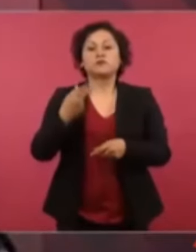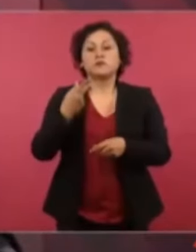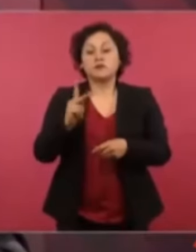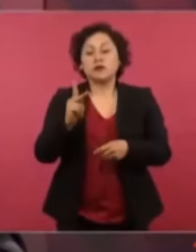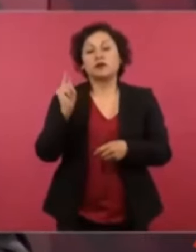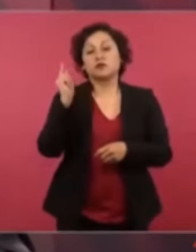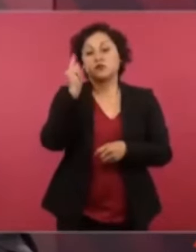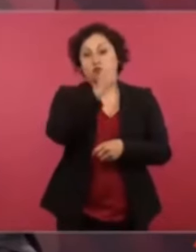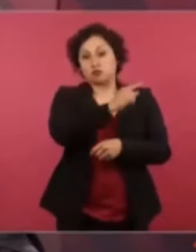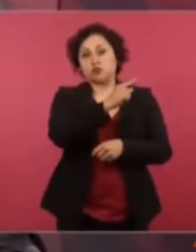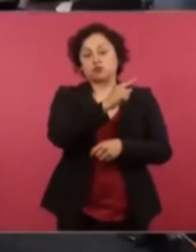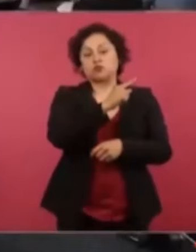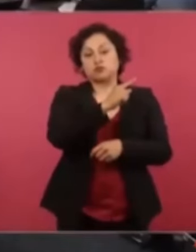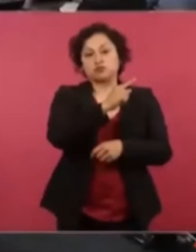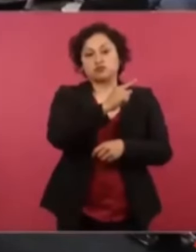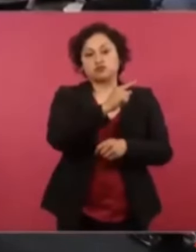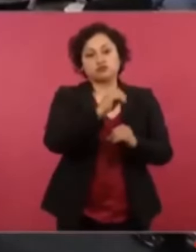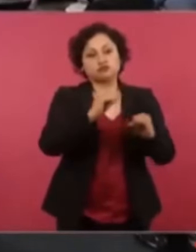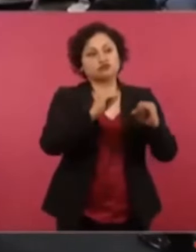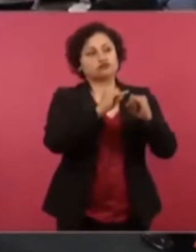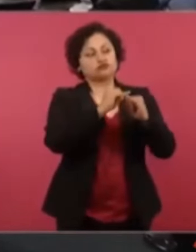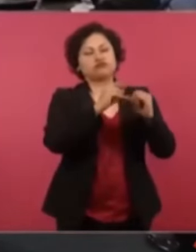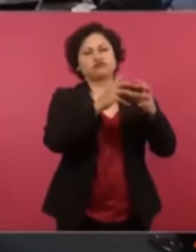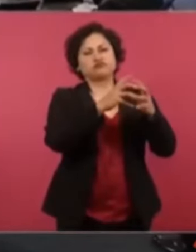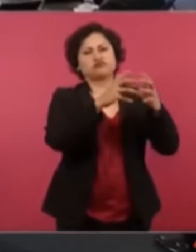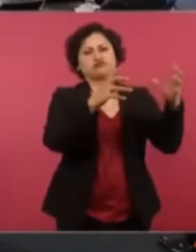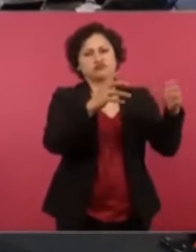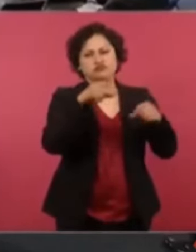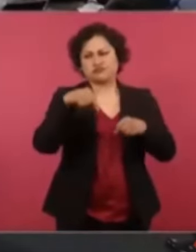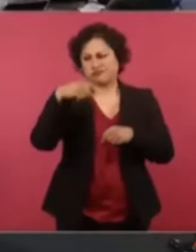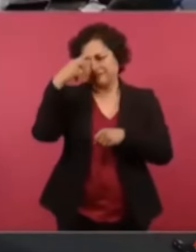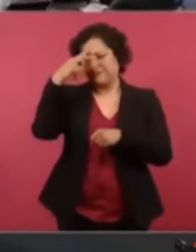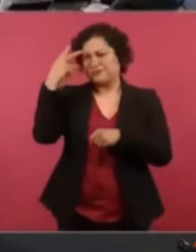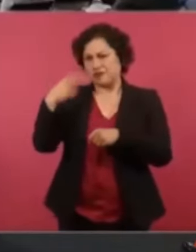en México y en todo el mundo,